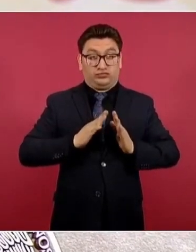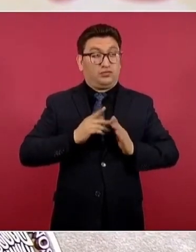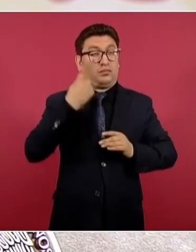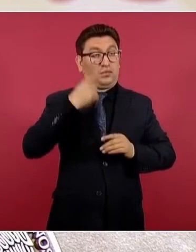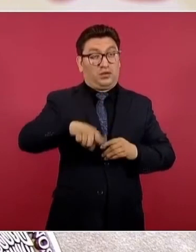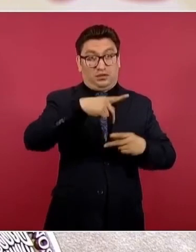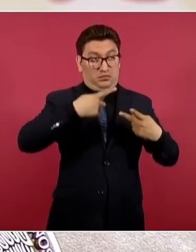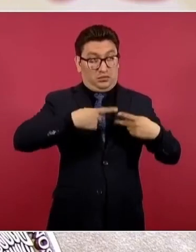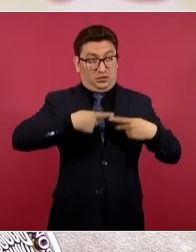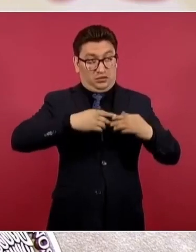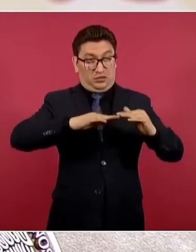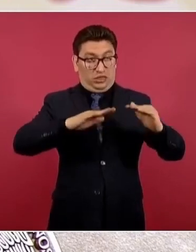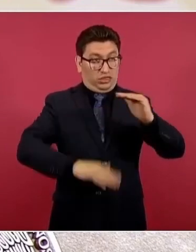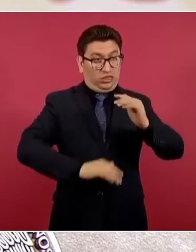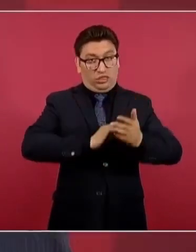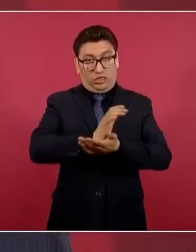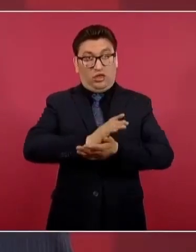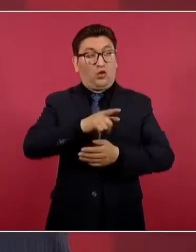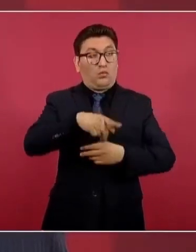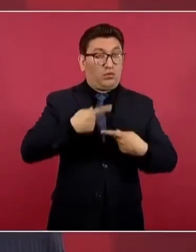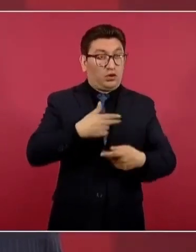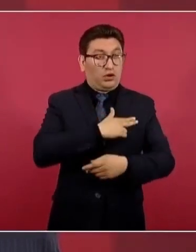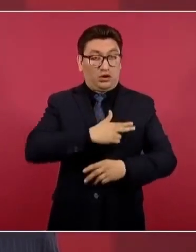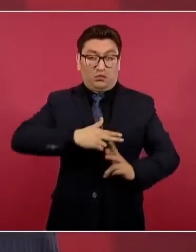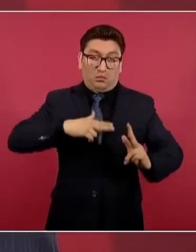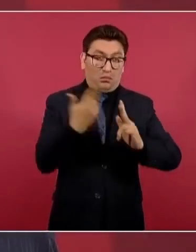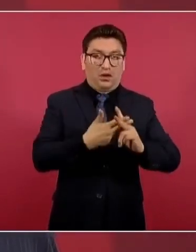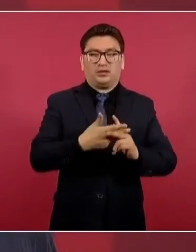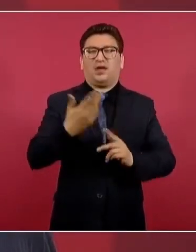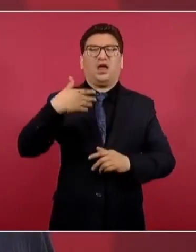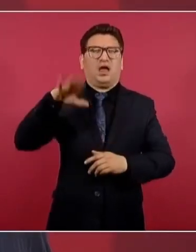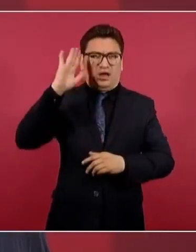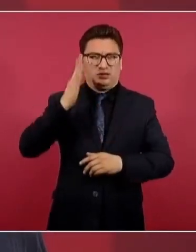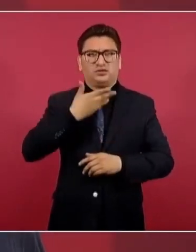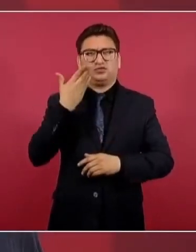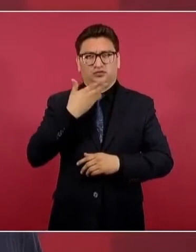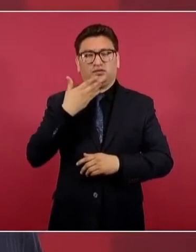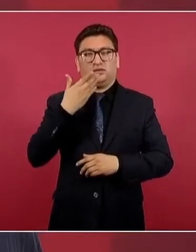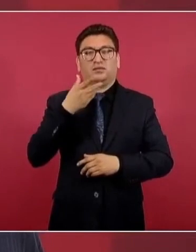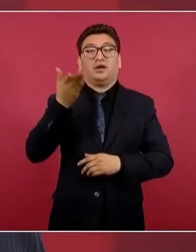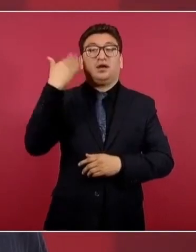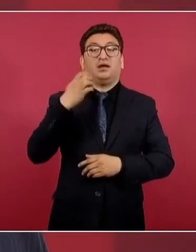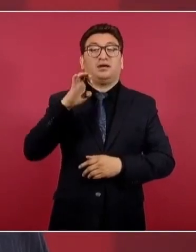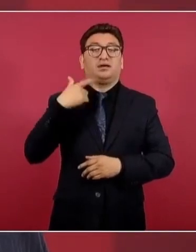o para rematar heridos, como se hacían a época de Calderón,